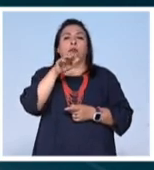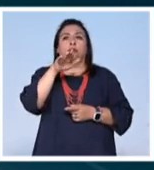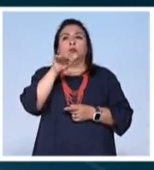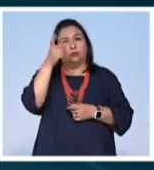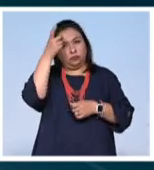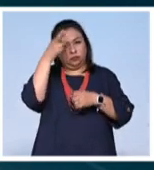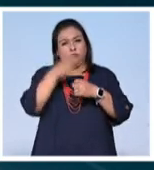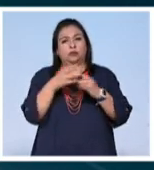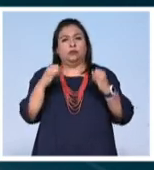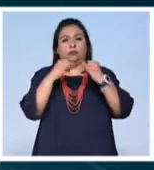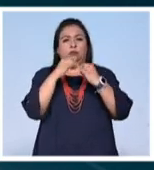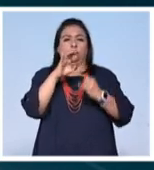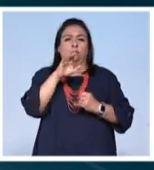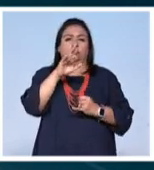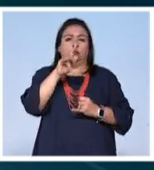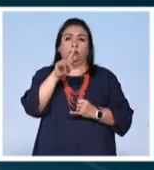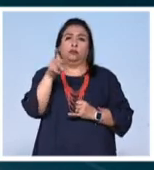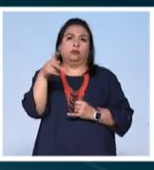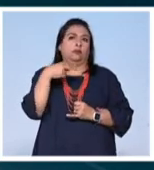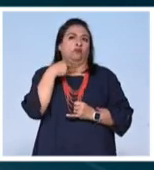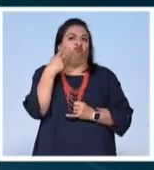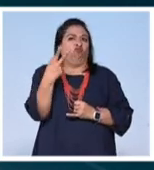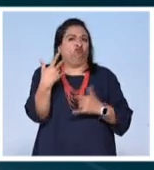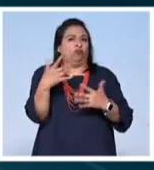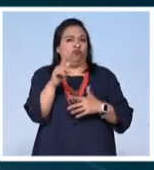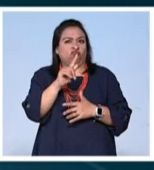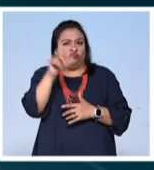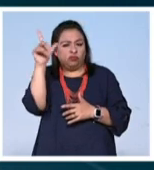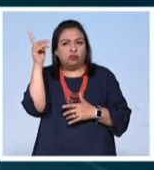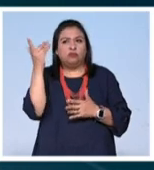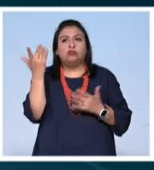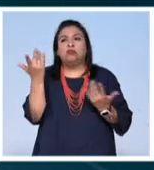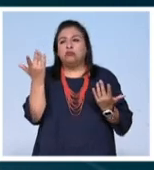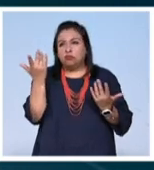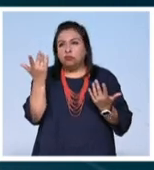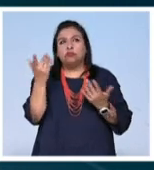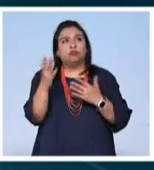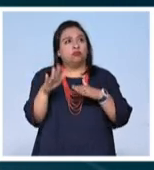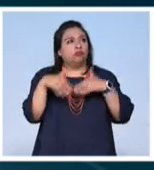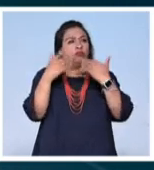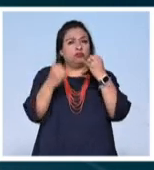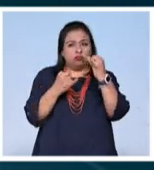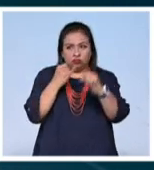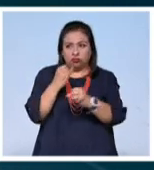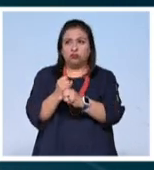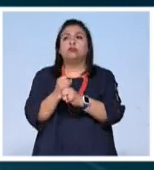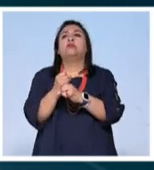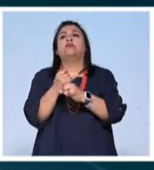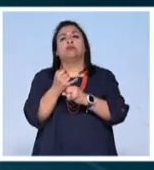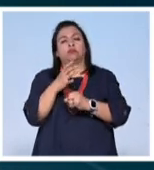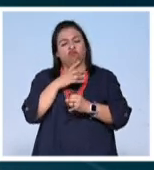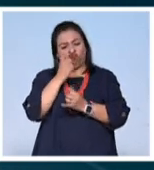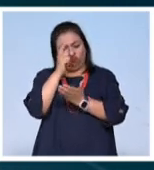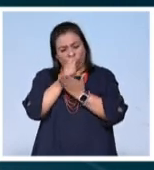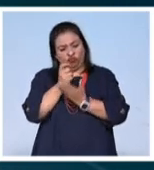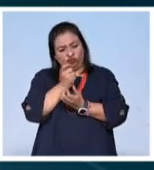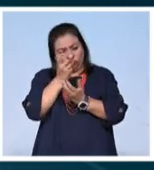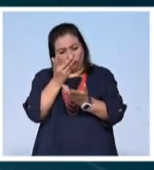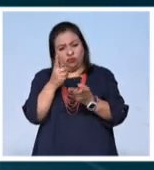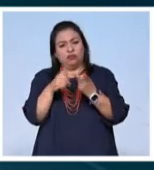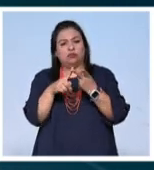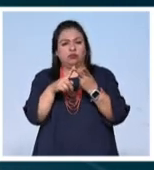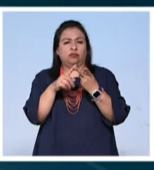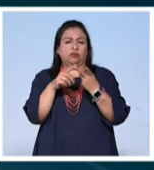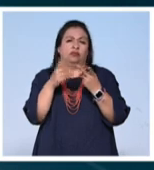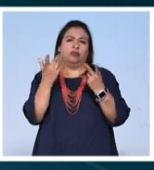del Instituto Cervantes y que bueno, ya es una voz prominente de manera internacional con su poesía, con su lírica y